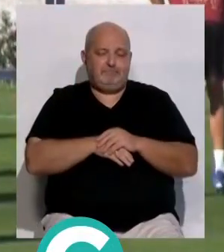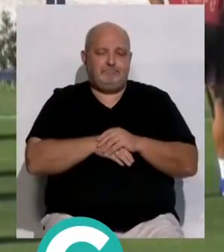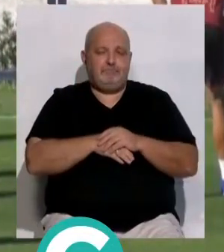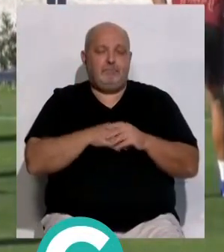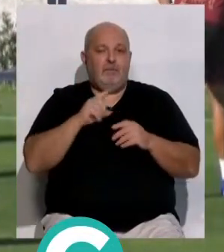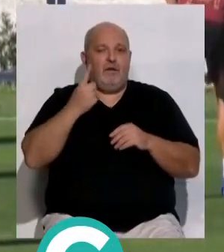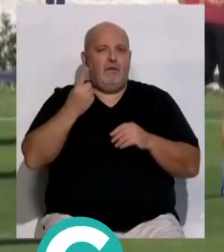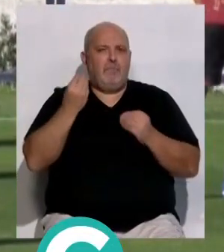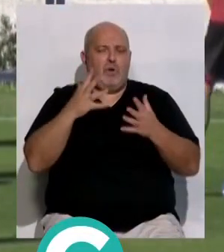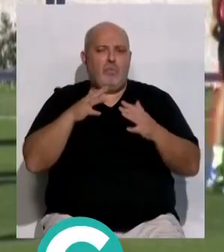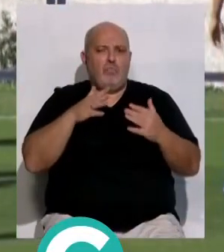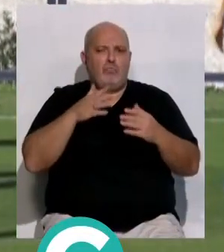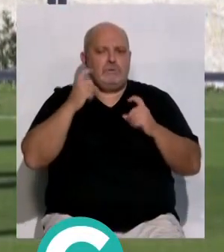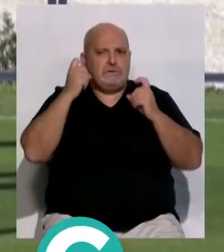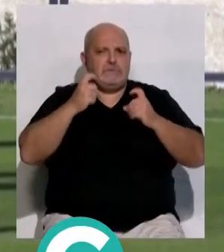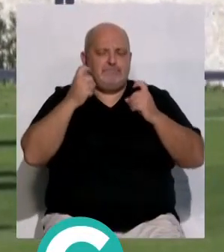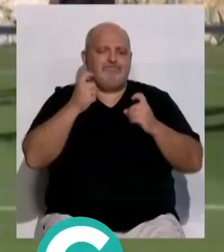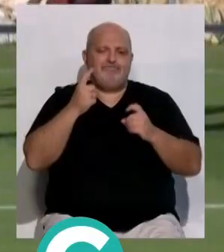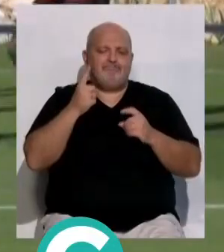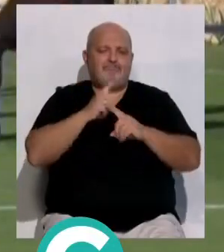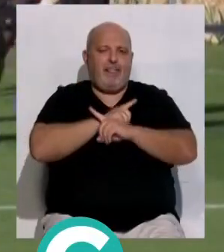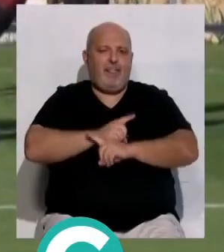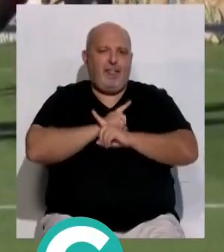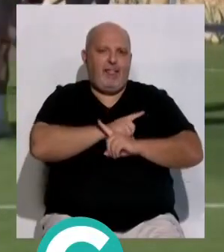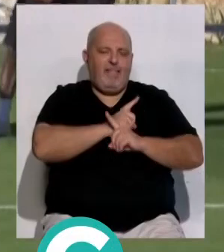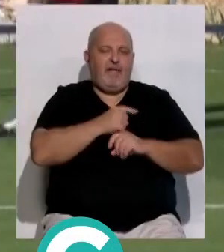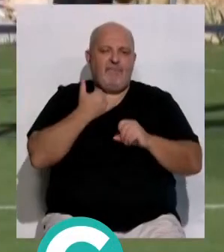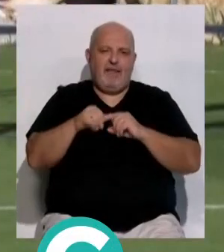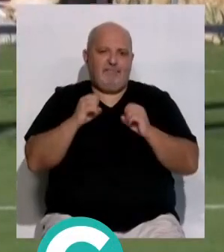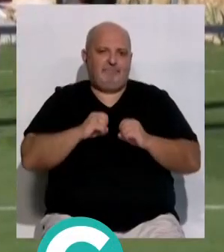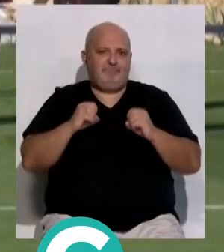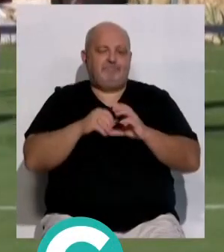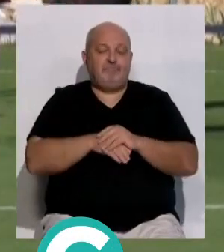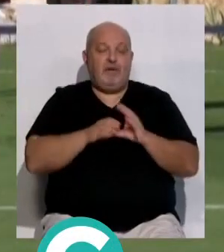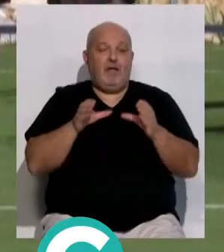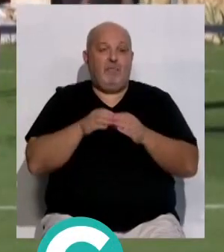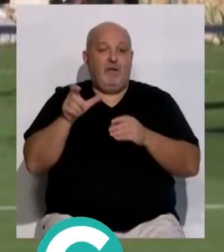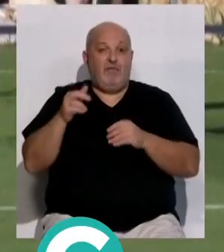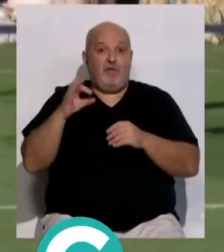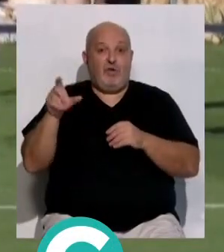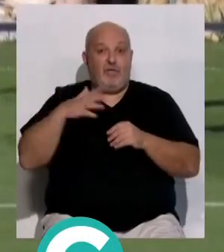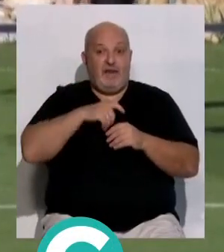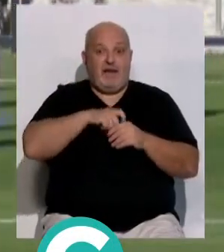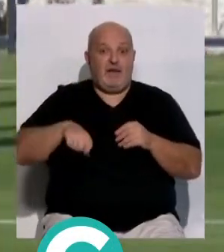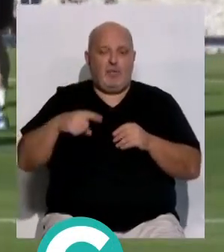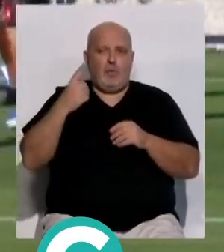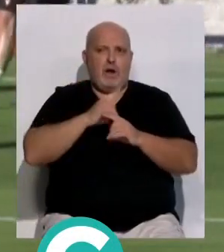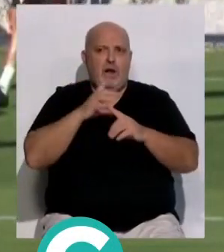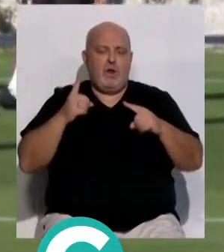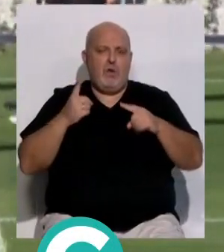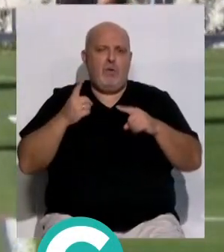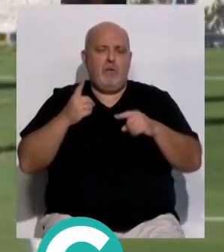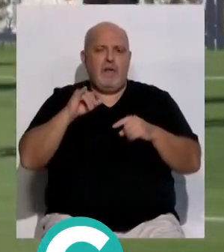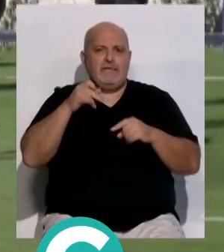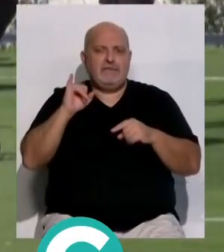amarillos gozaron de las mejores ocasiones pero no estuvieron acertados en la definición y el equipo de Francisco dispuso de una clara ocasión de